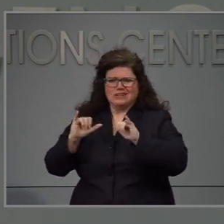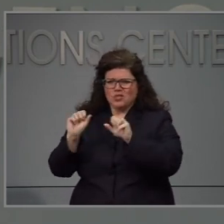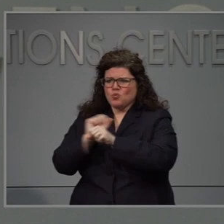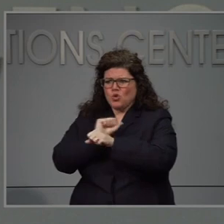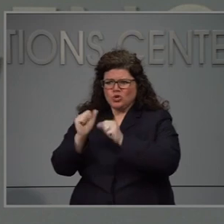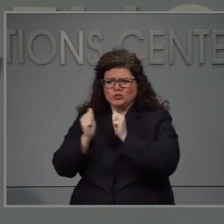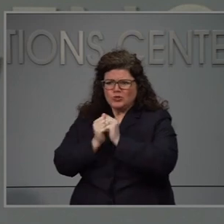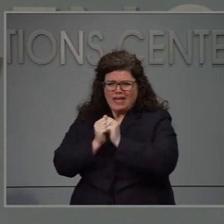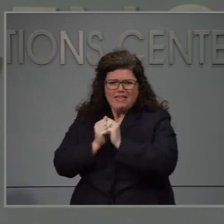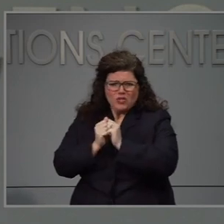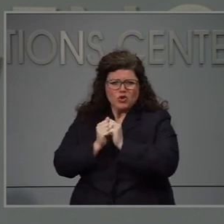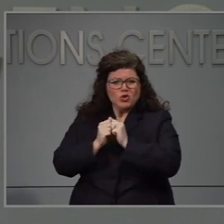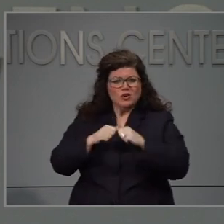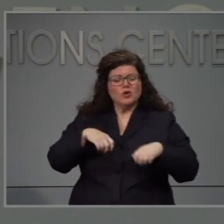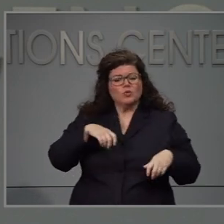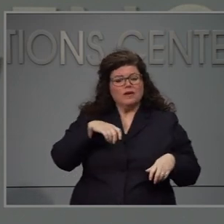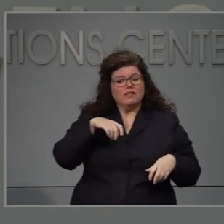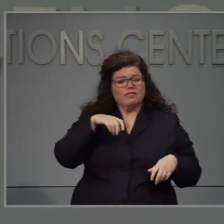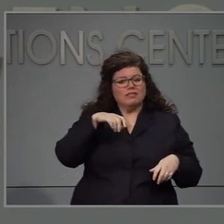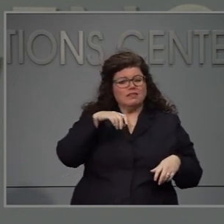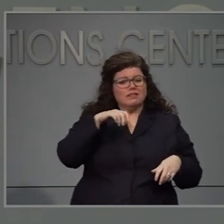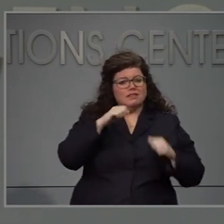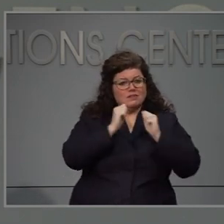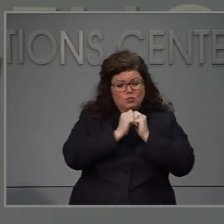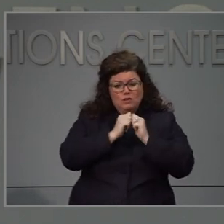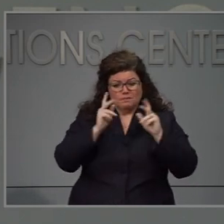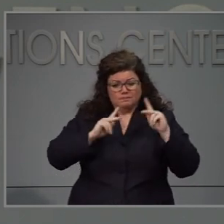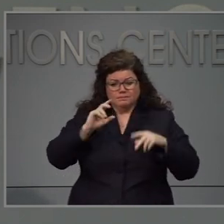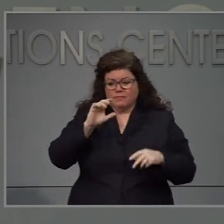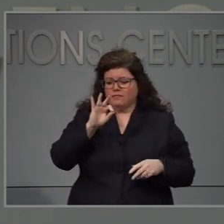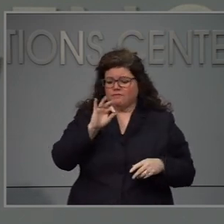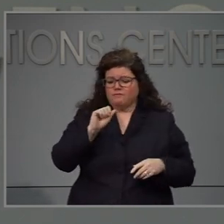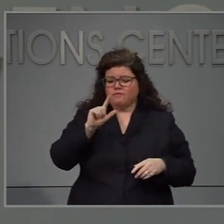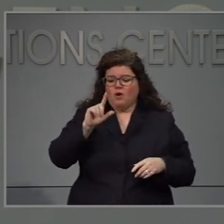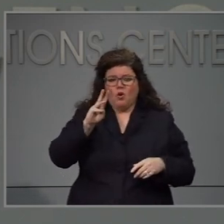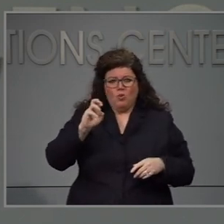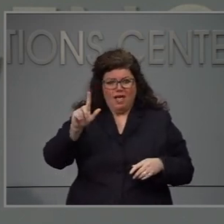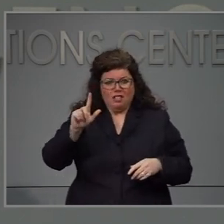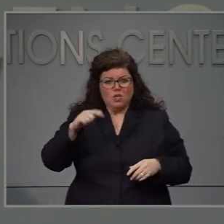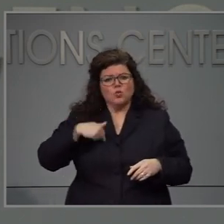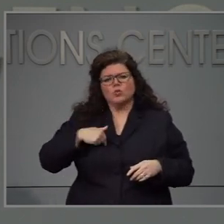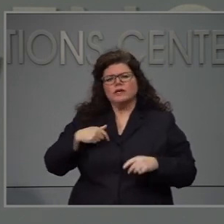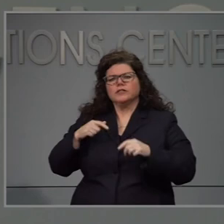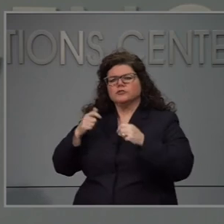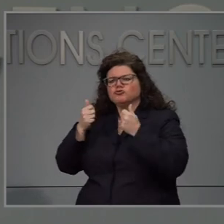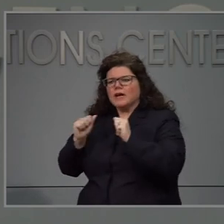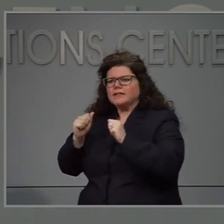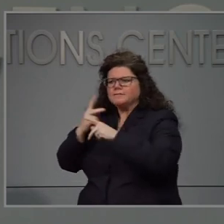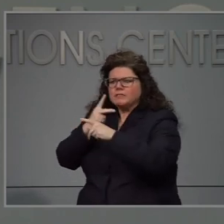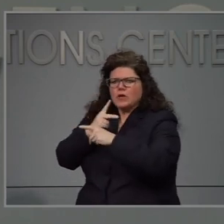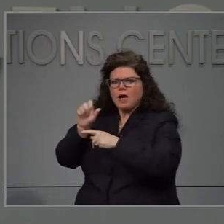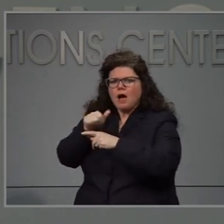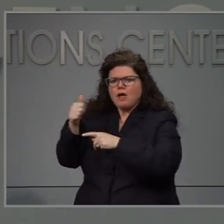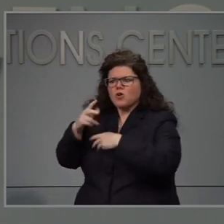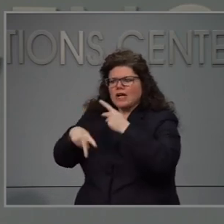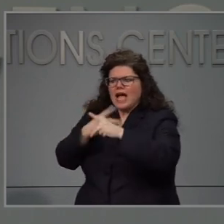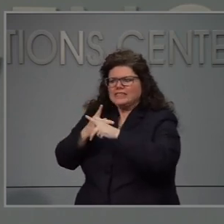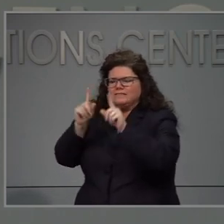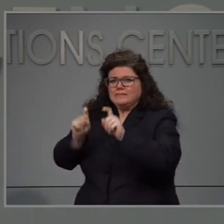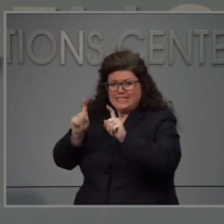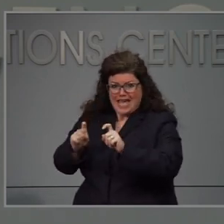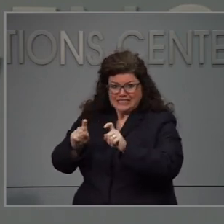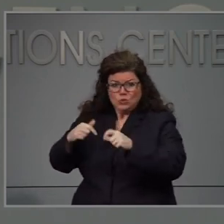el tesorero fauwe al desarrollar planes para hacer pruebas de manera alternativa no hemos